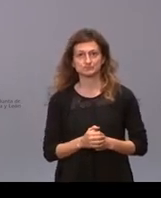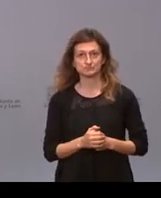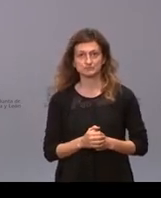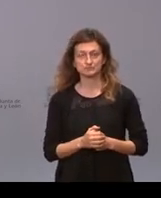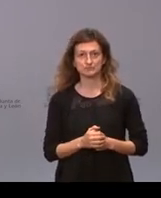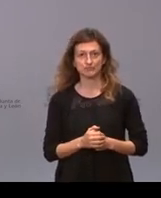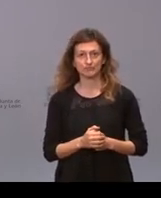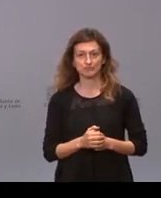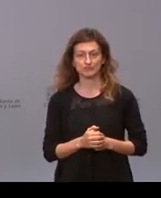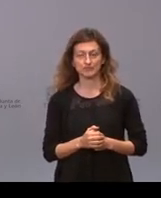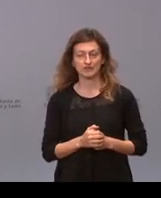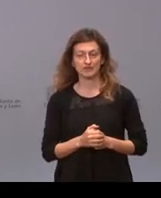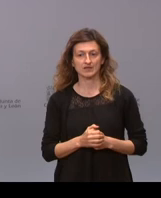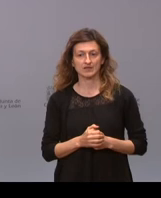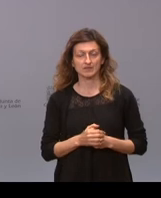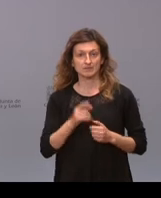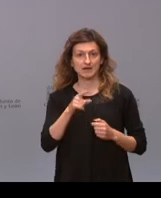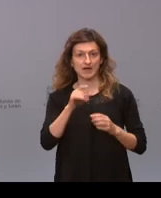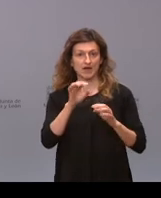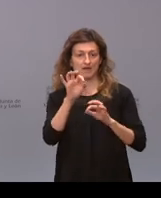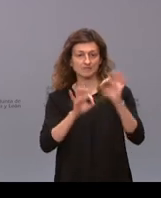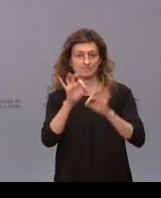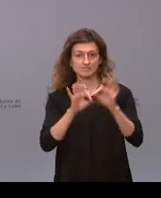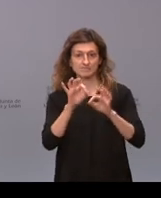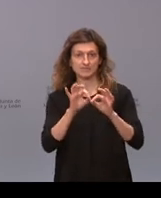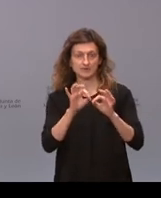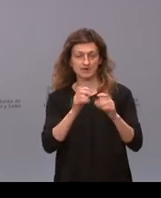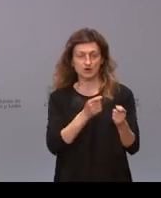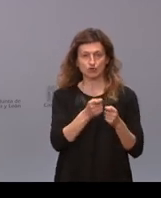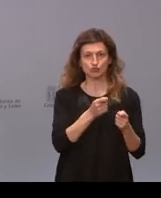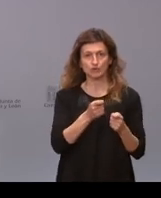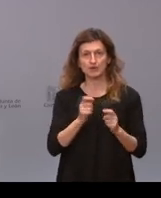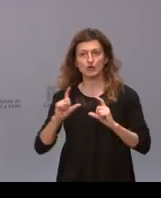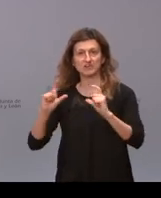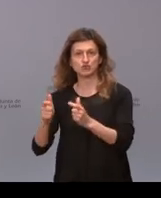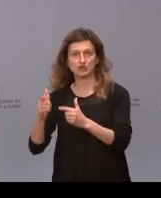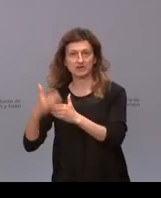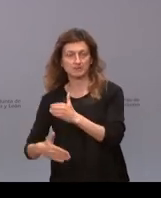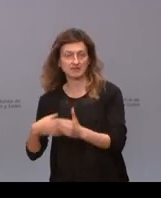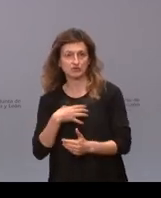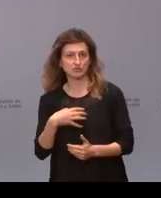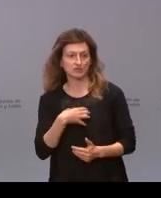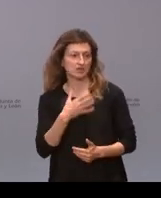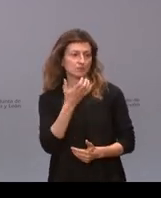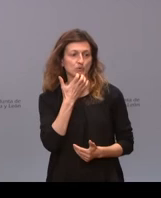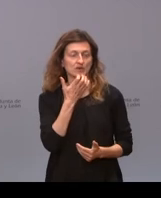al poder regular aforos pero no limitación de reuniones supondría que pueden limitar la gente que está en un bar pero